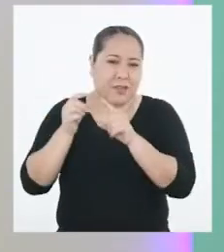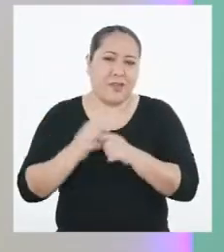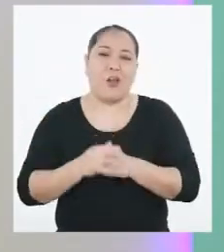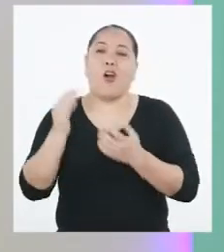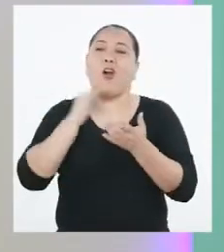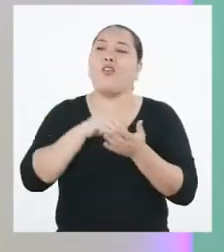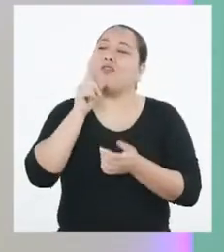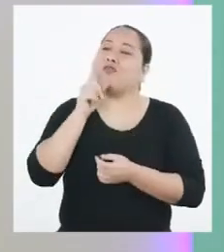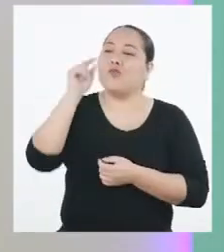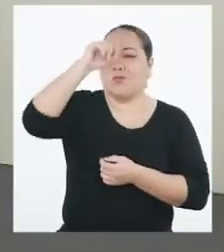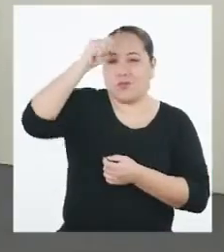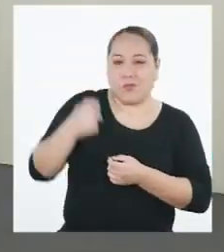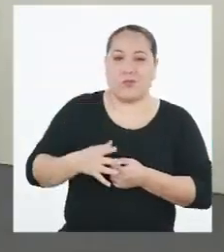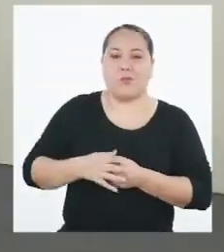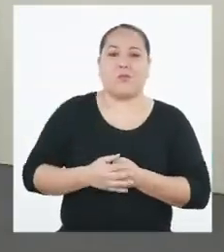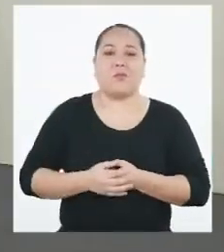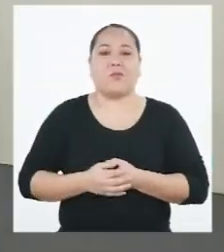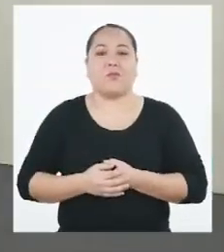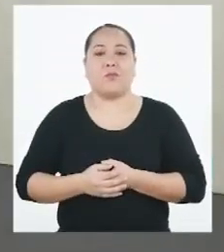toca otra vez girar la ruleta.